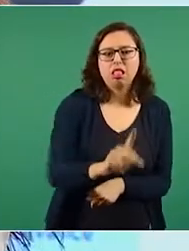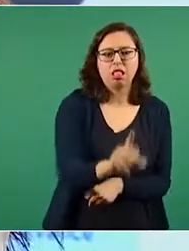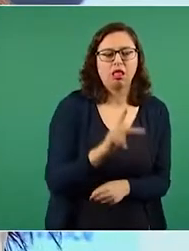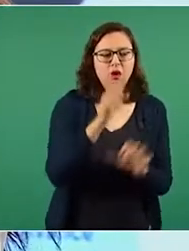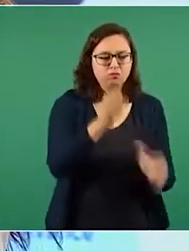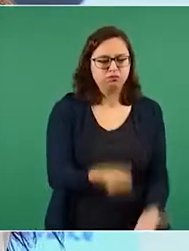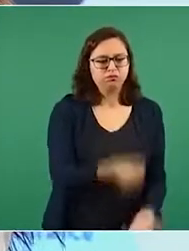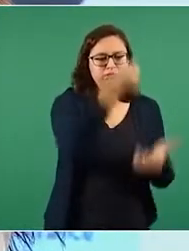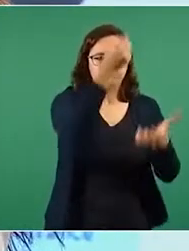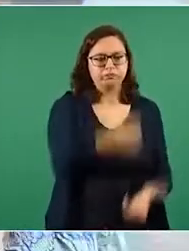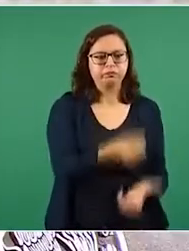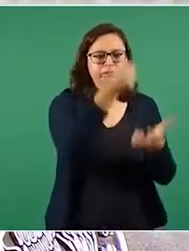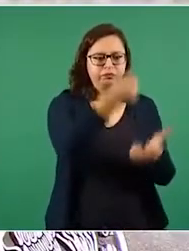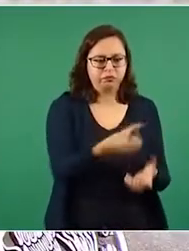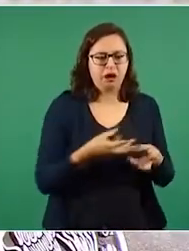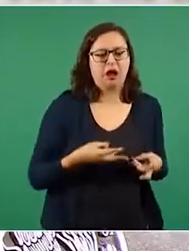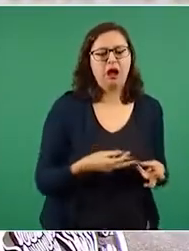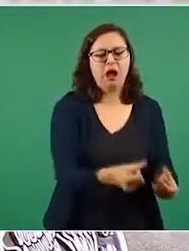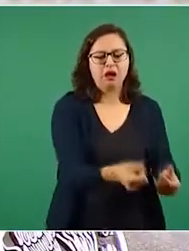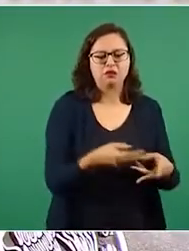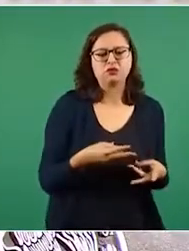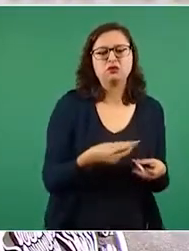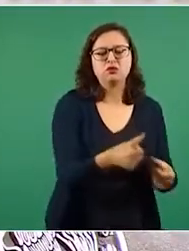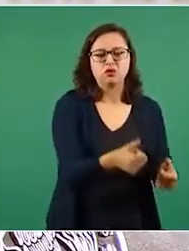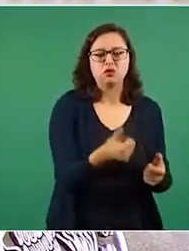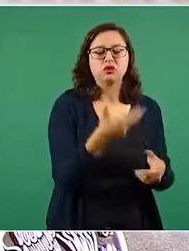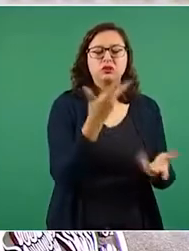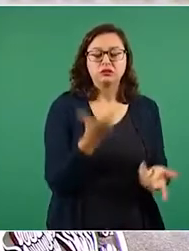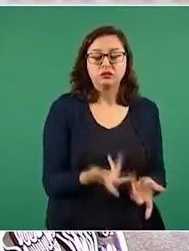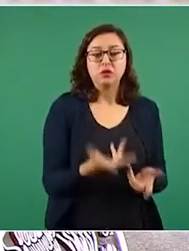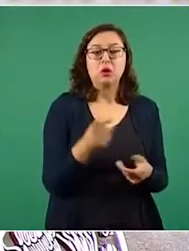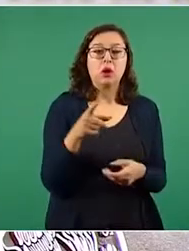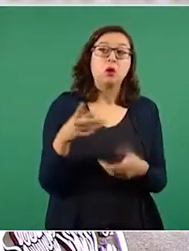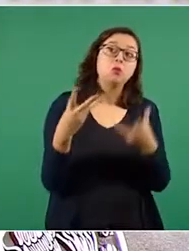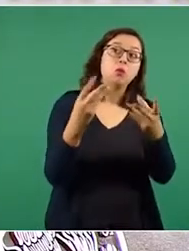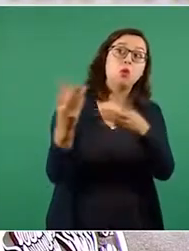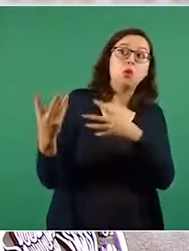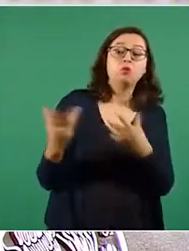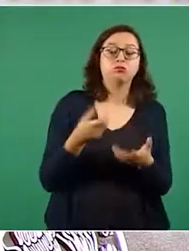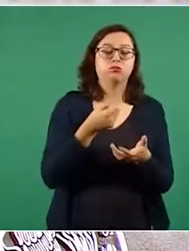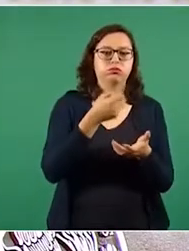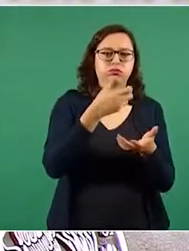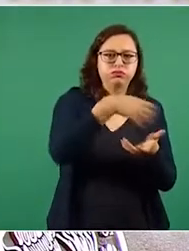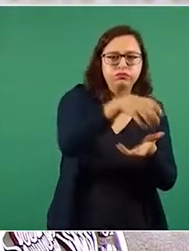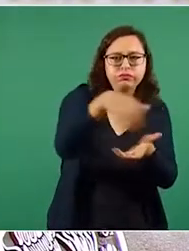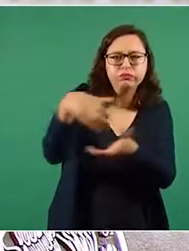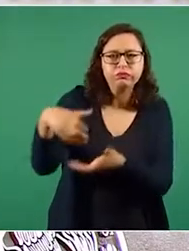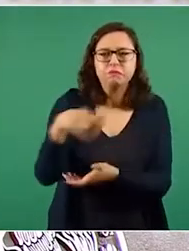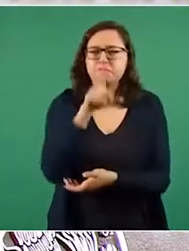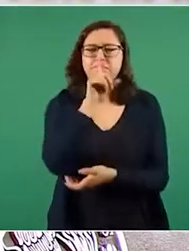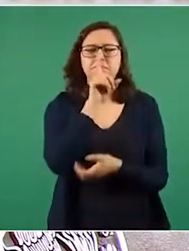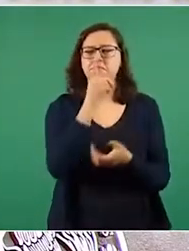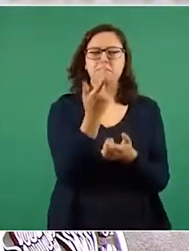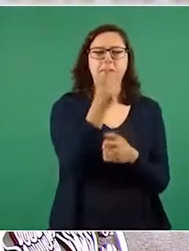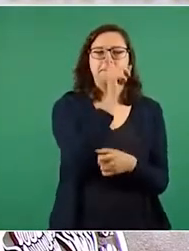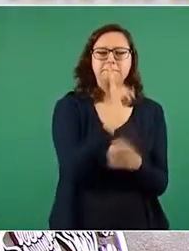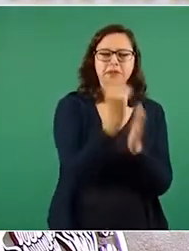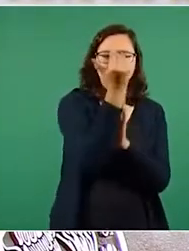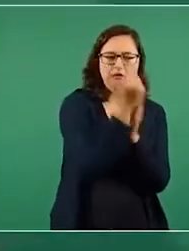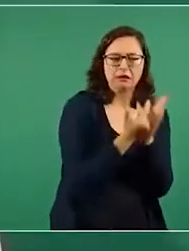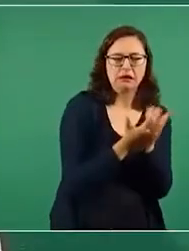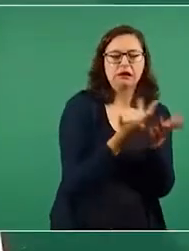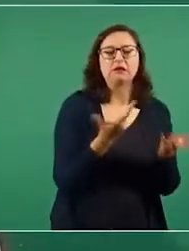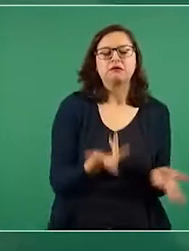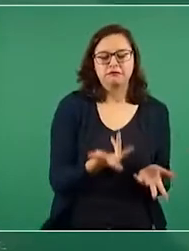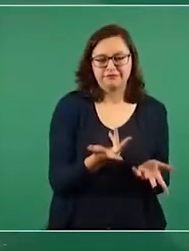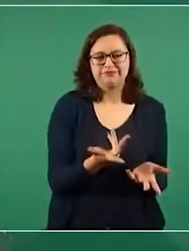inflando las cifras de afectados y de infraestructura destruida. Actualmente se cuenta con los recursos suficientes para